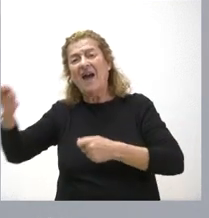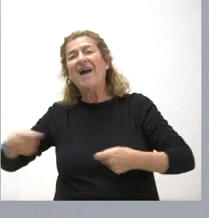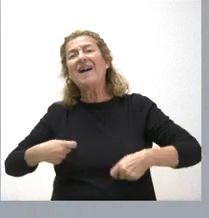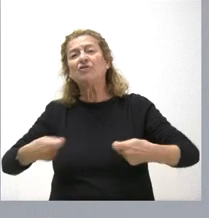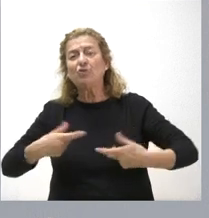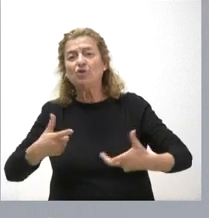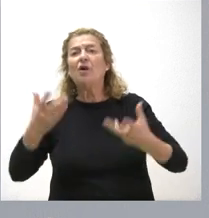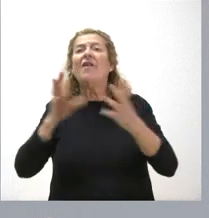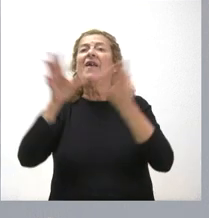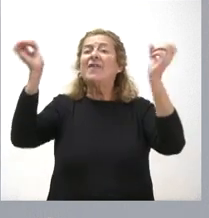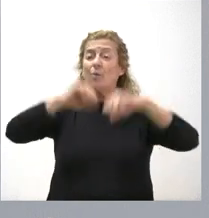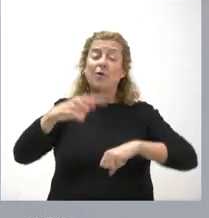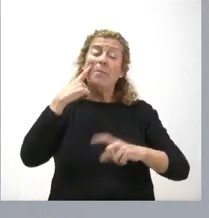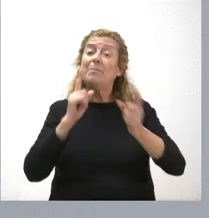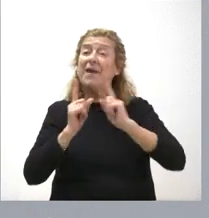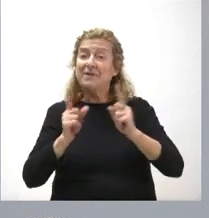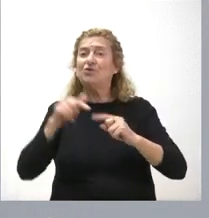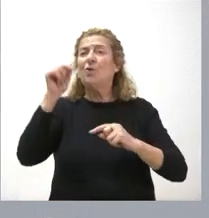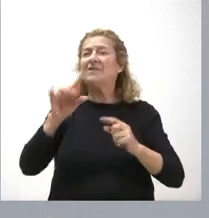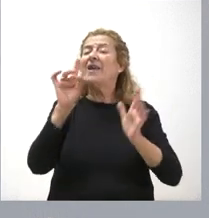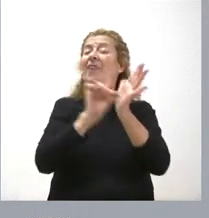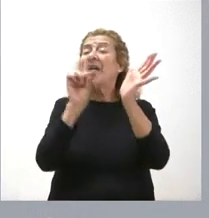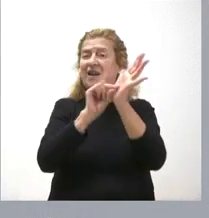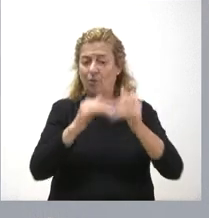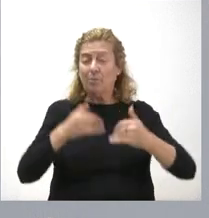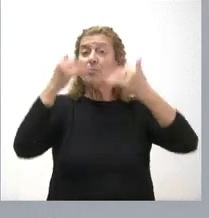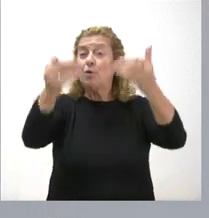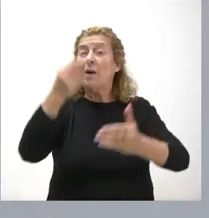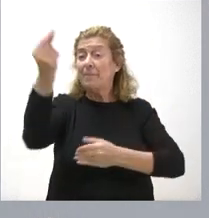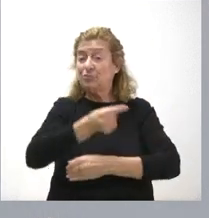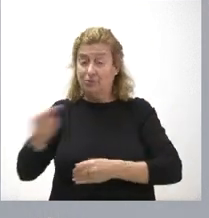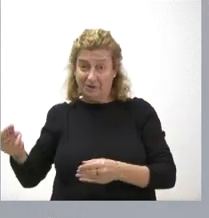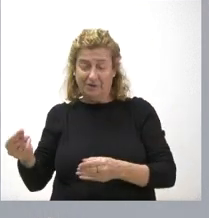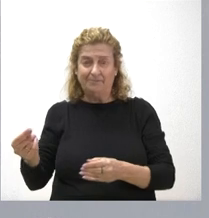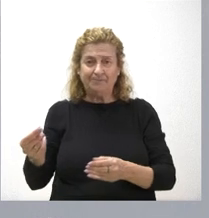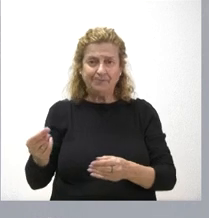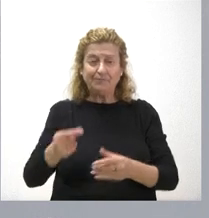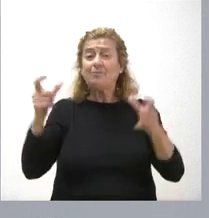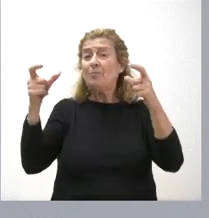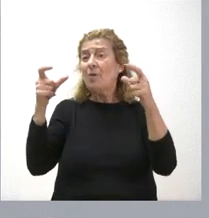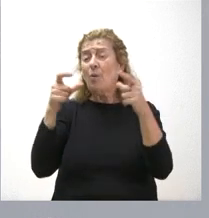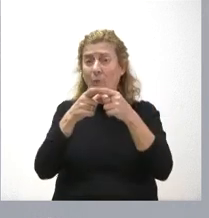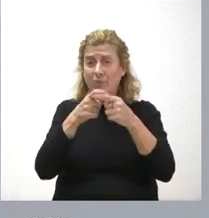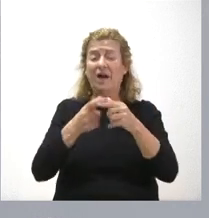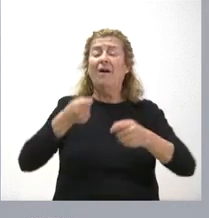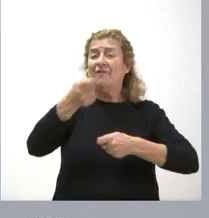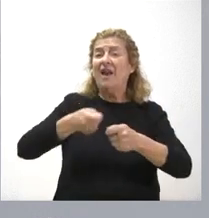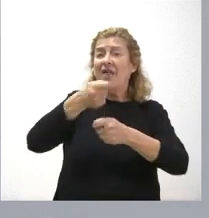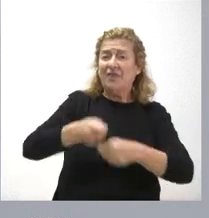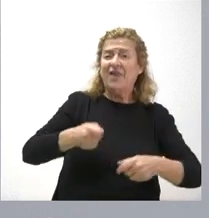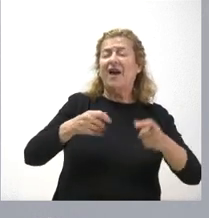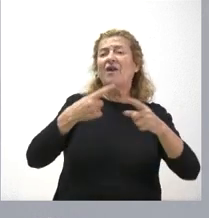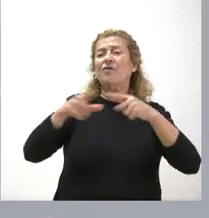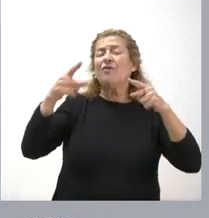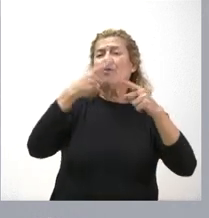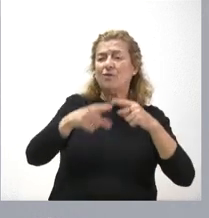conforme a lo previsto en este decreto de prórroga presupuestaria. La Junta financia las actuaciones en materia de abastecimiento de